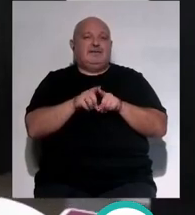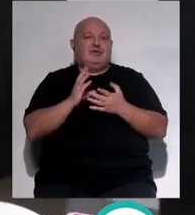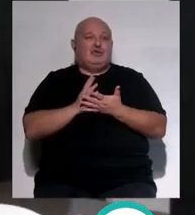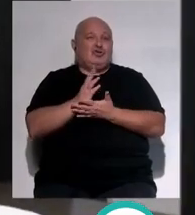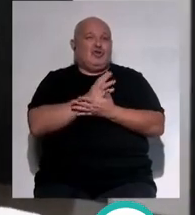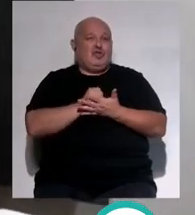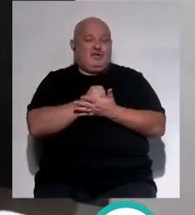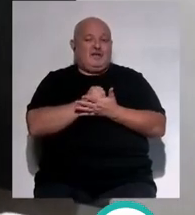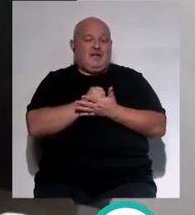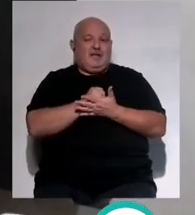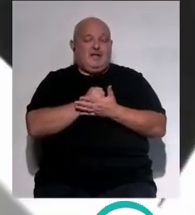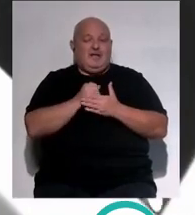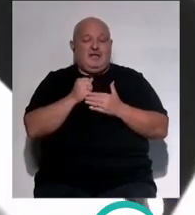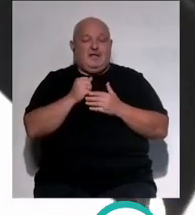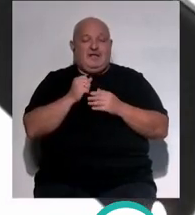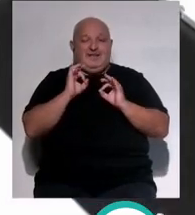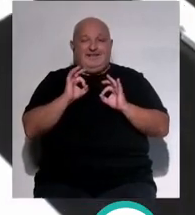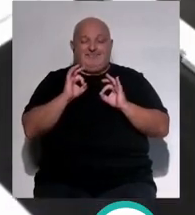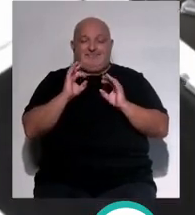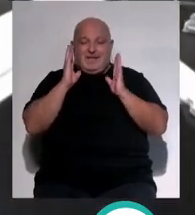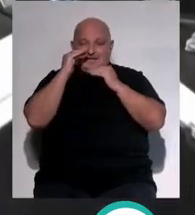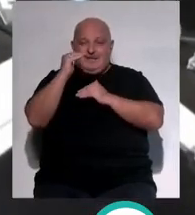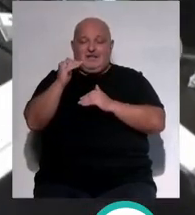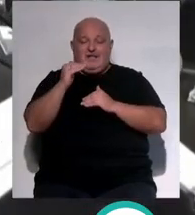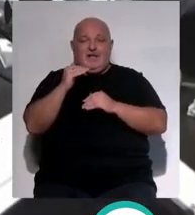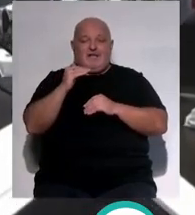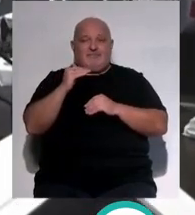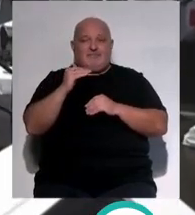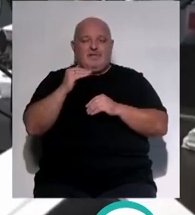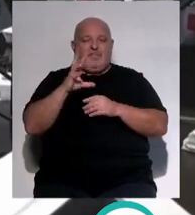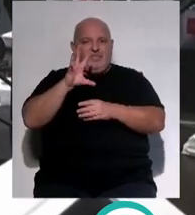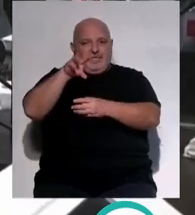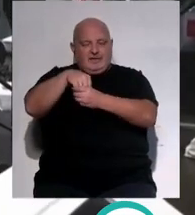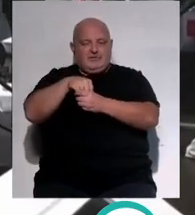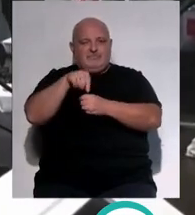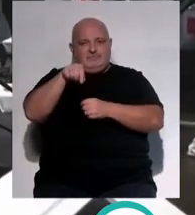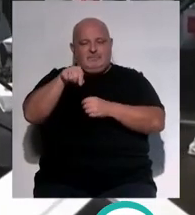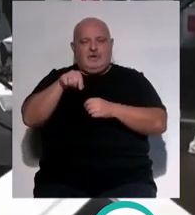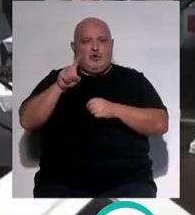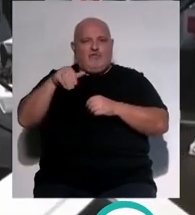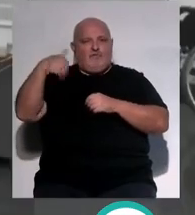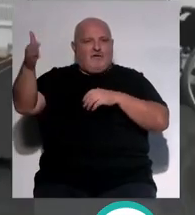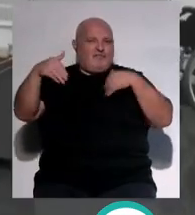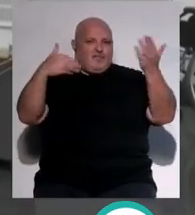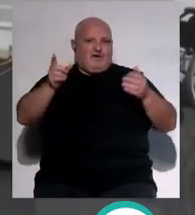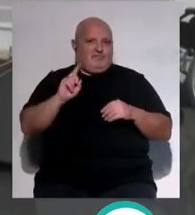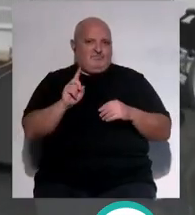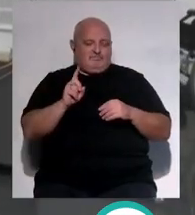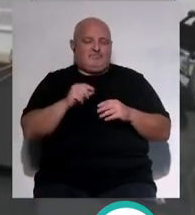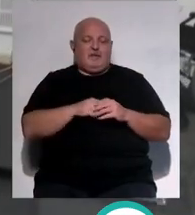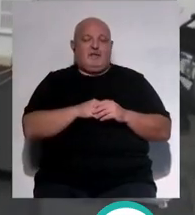todo lo que vaya más allá de la asistencia ambulante se encuentre dentro del mismo entorno hospitalario